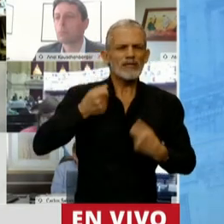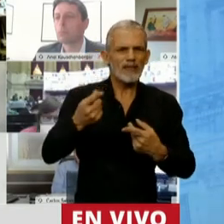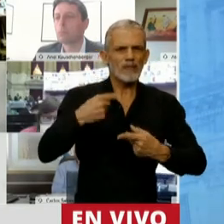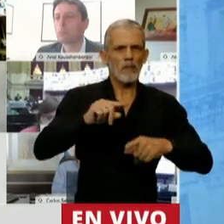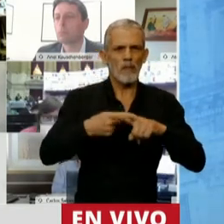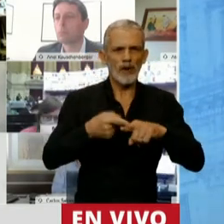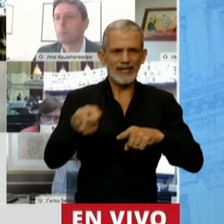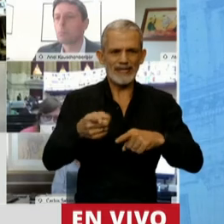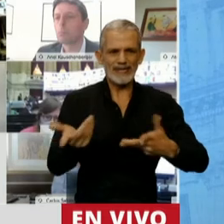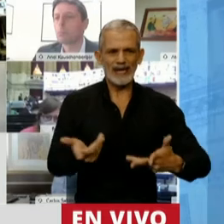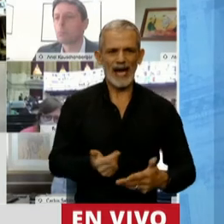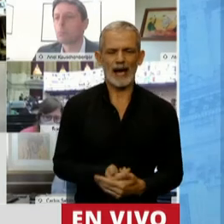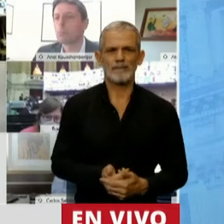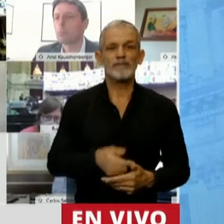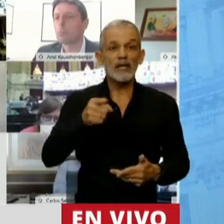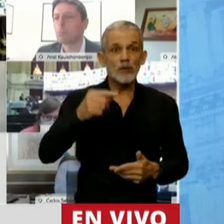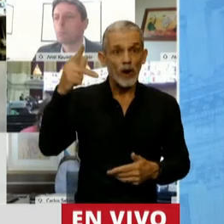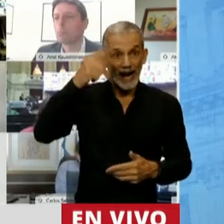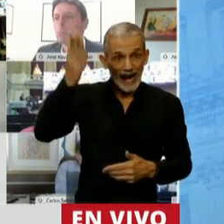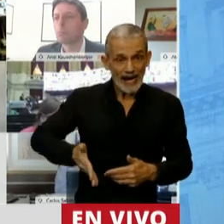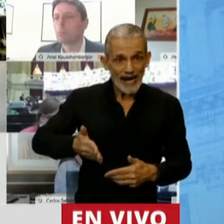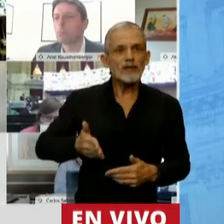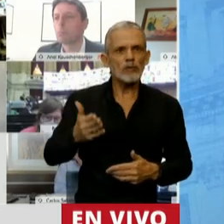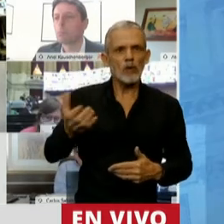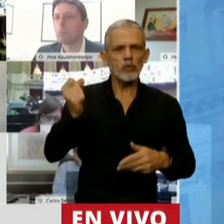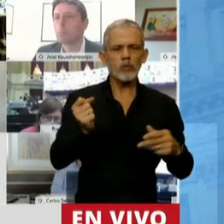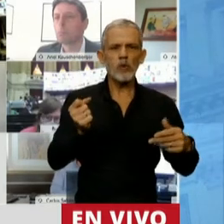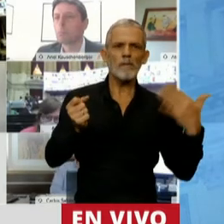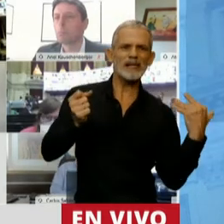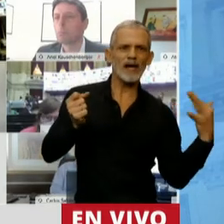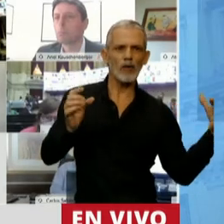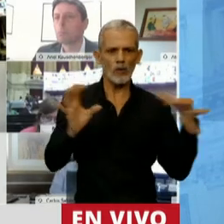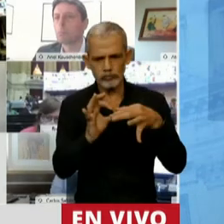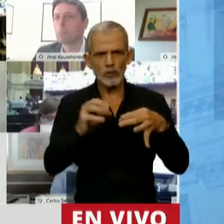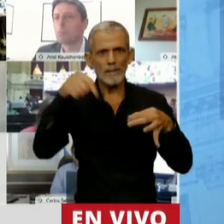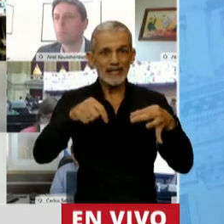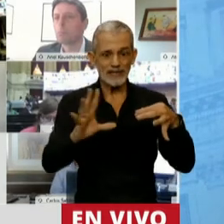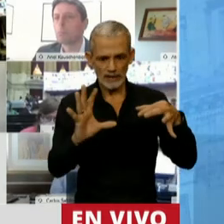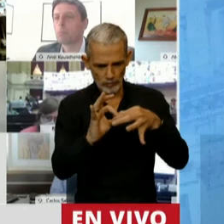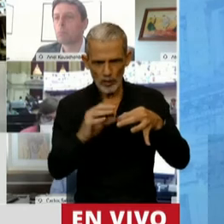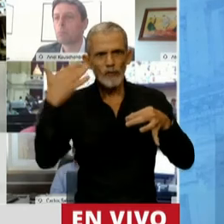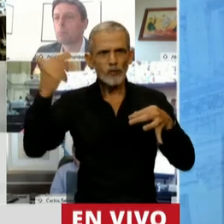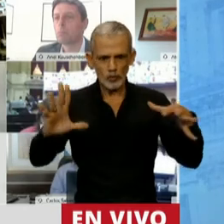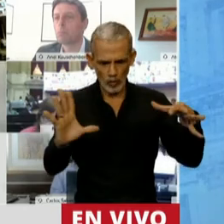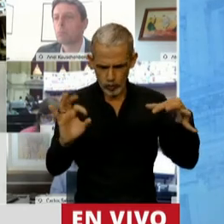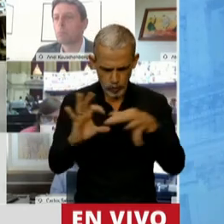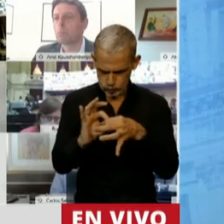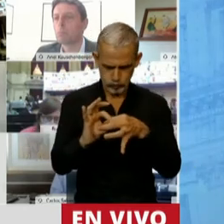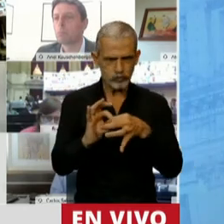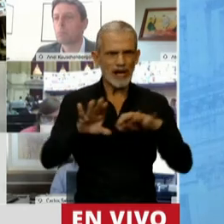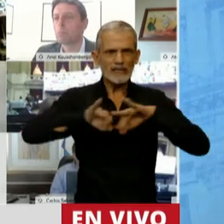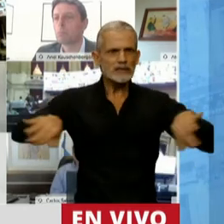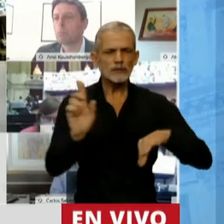transformación. Néstor logró unir el pasado, el presente y el futuro. Unió el pasado